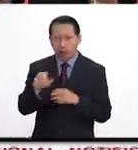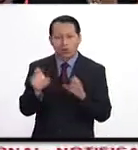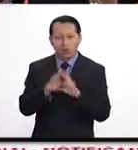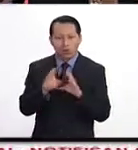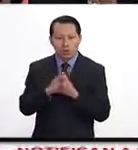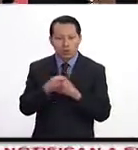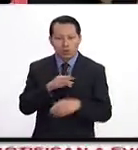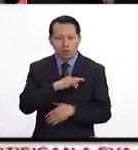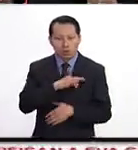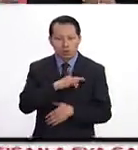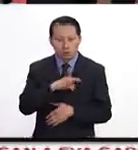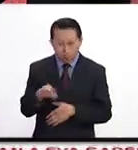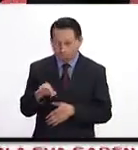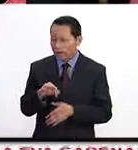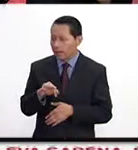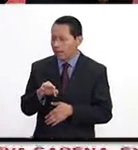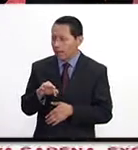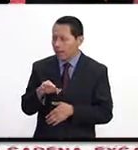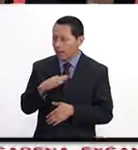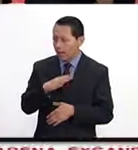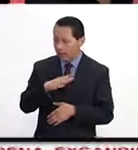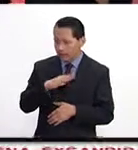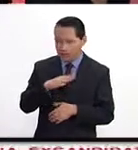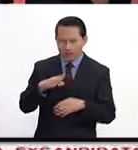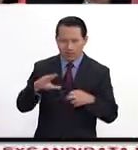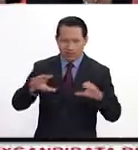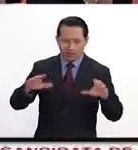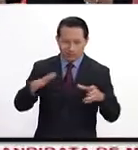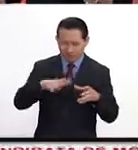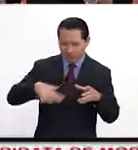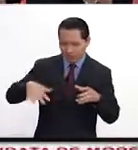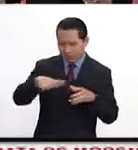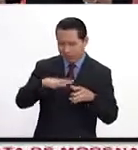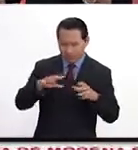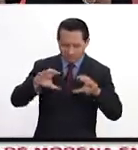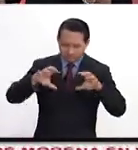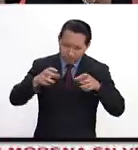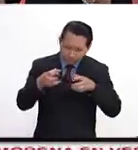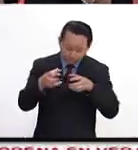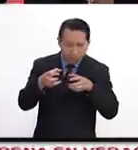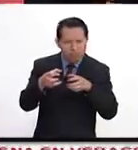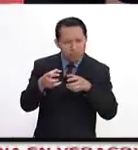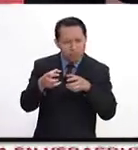ha podido subsistir en medio de un caparazón, podríamos decirlo,